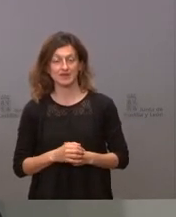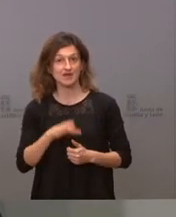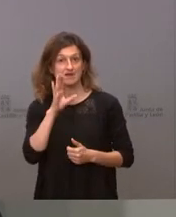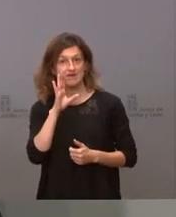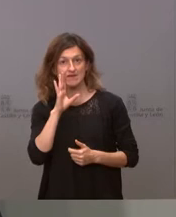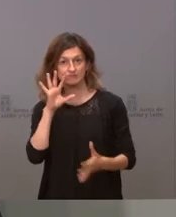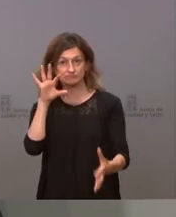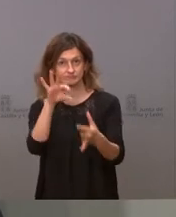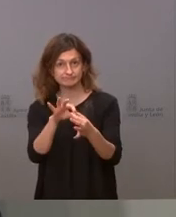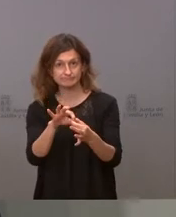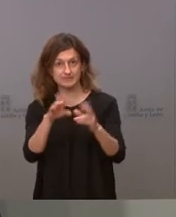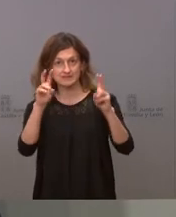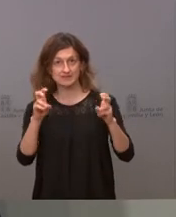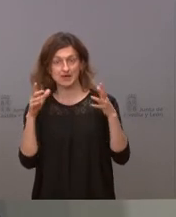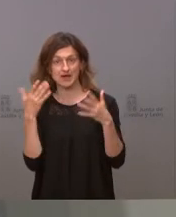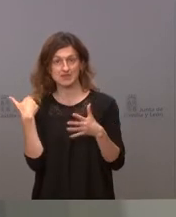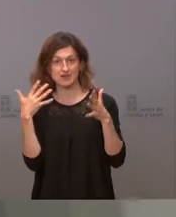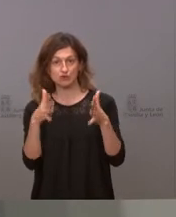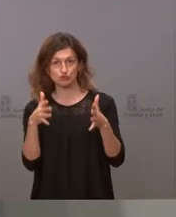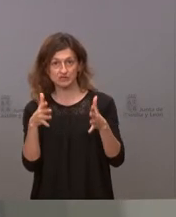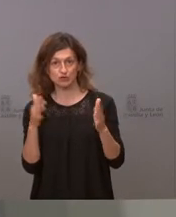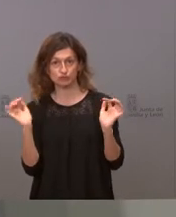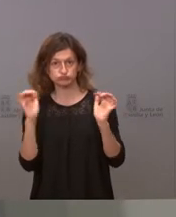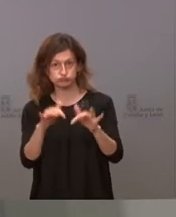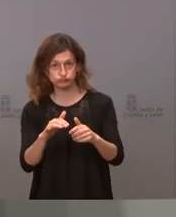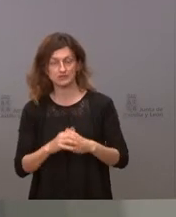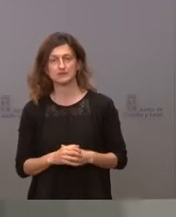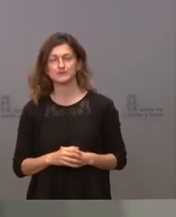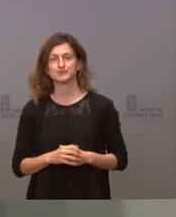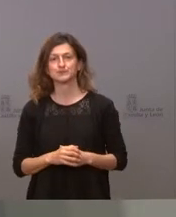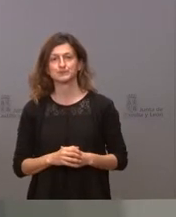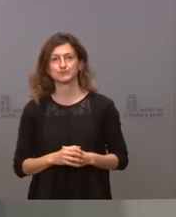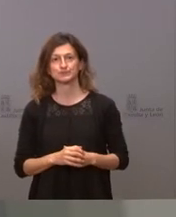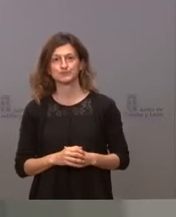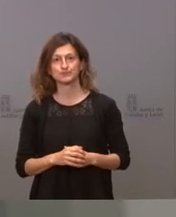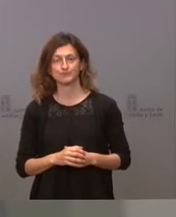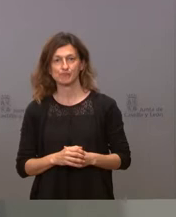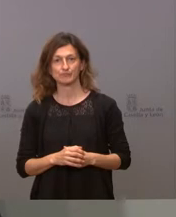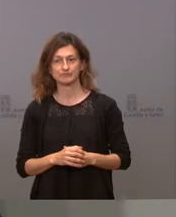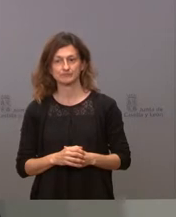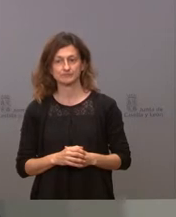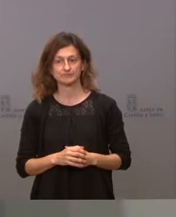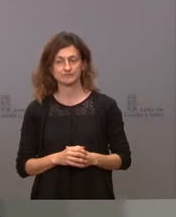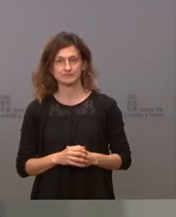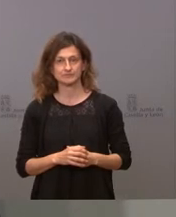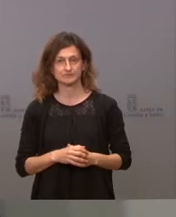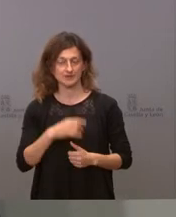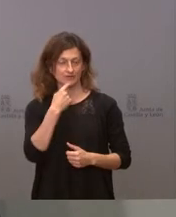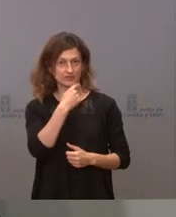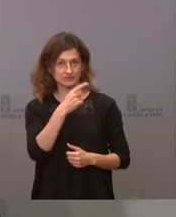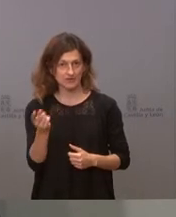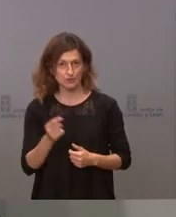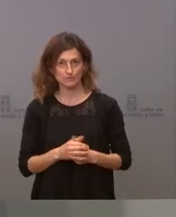en el Consejo Interterritorial he de decirles que nos produce